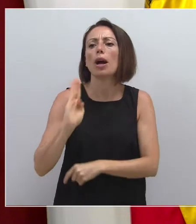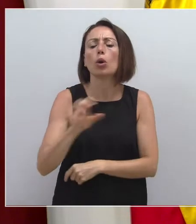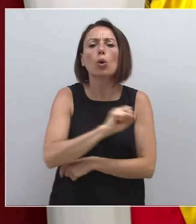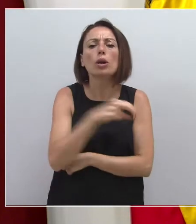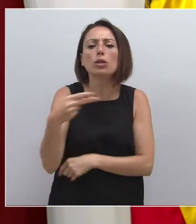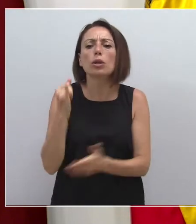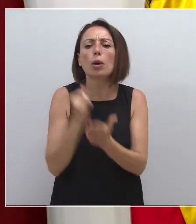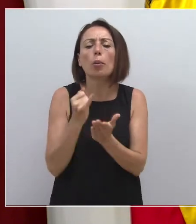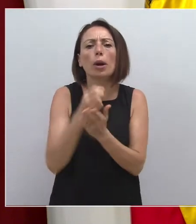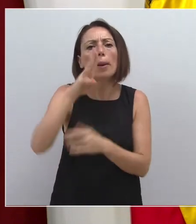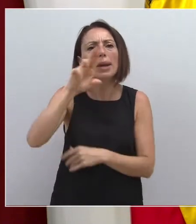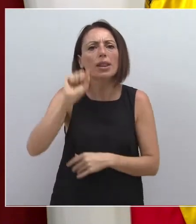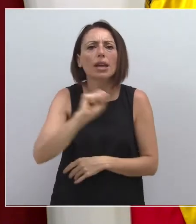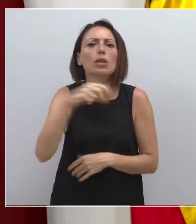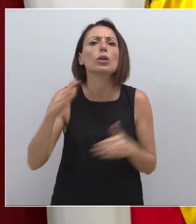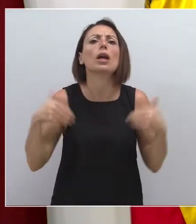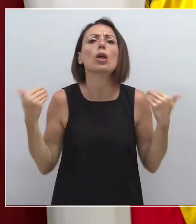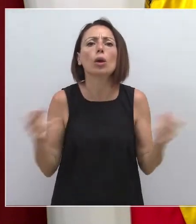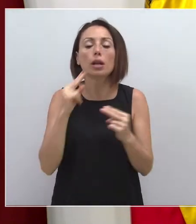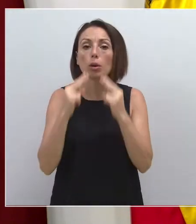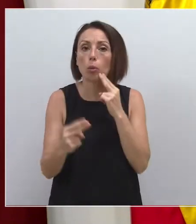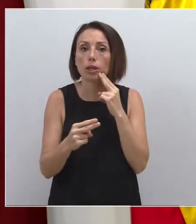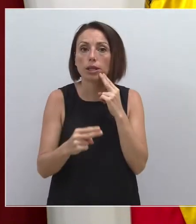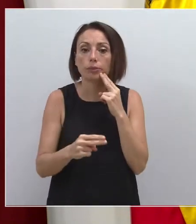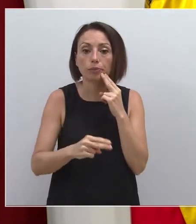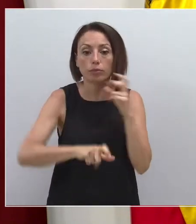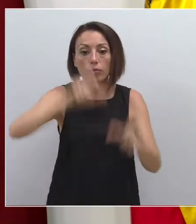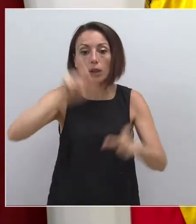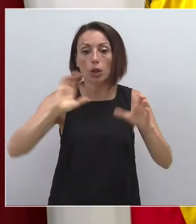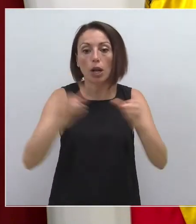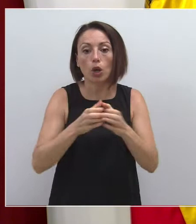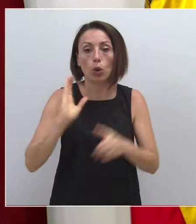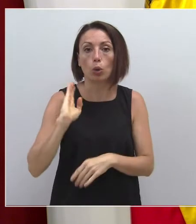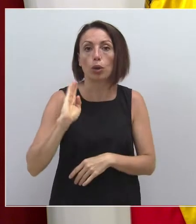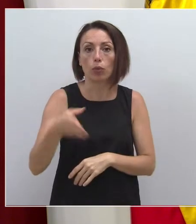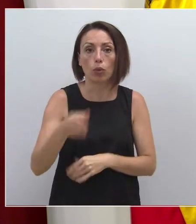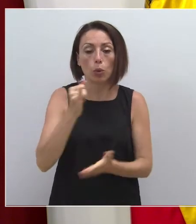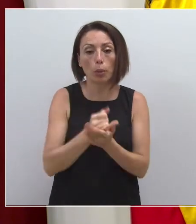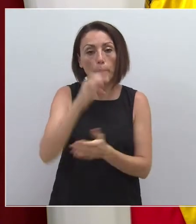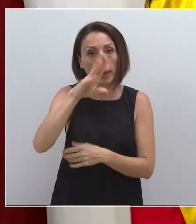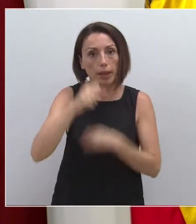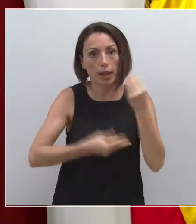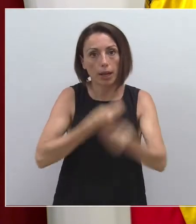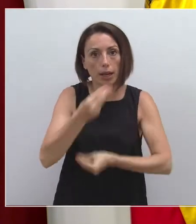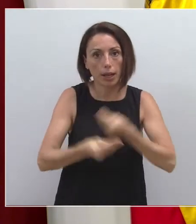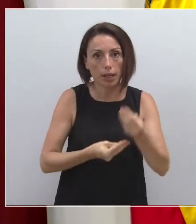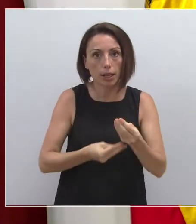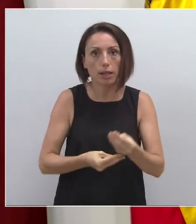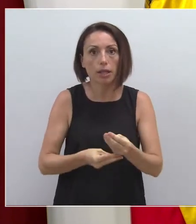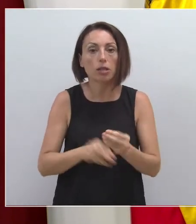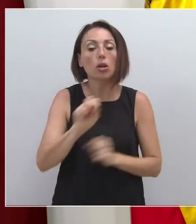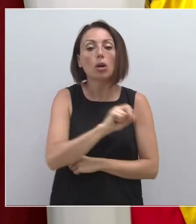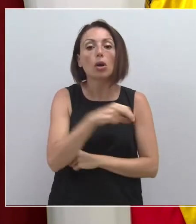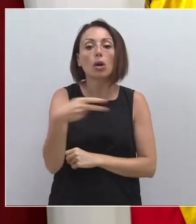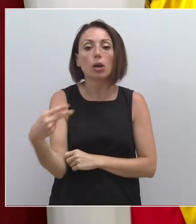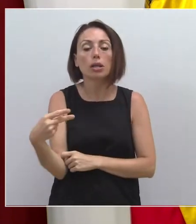de los PCR? Sí, en principio a todos los jugadores se le han realizado las PCR correspondientes y el resultado